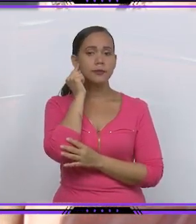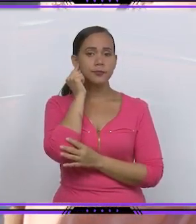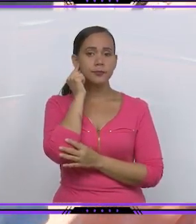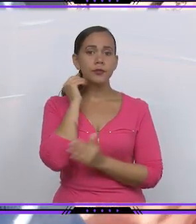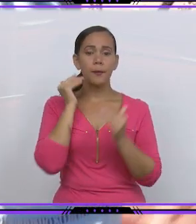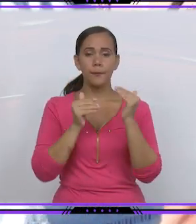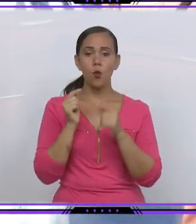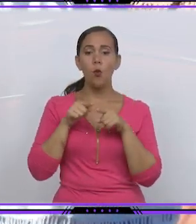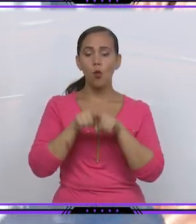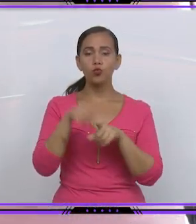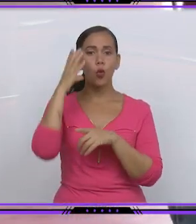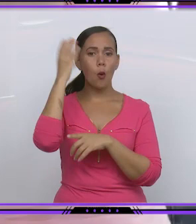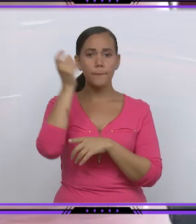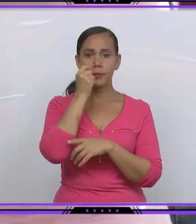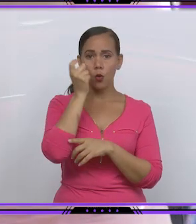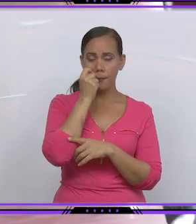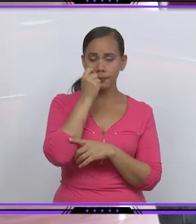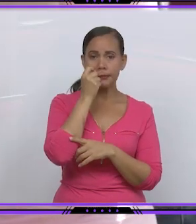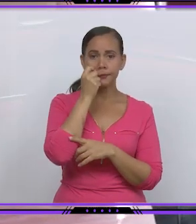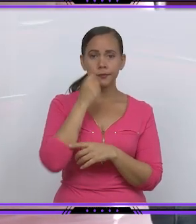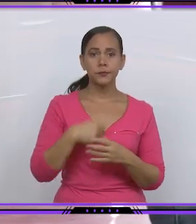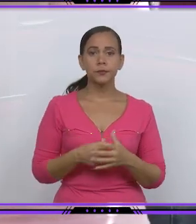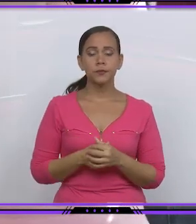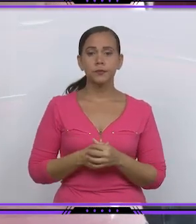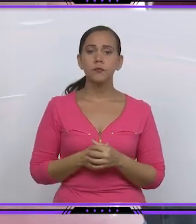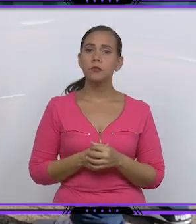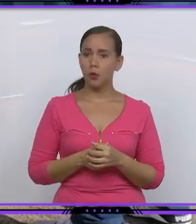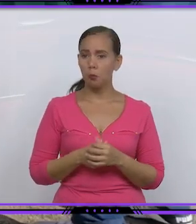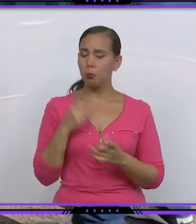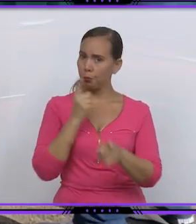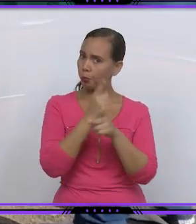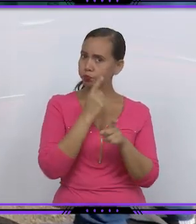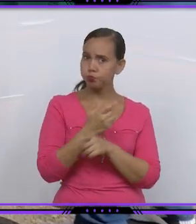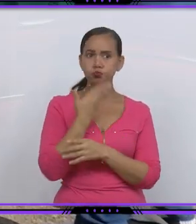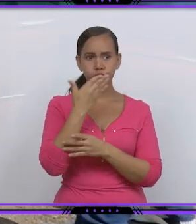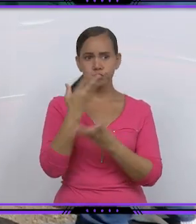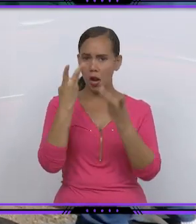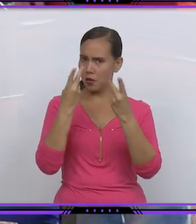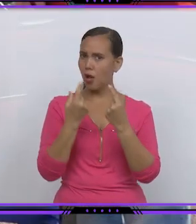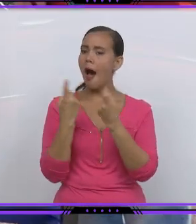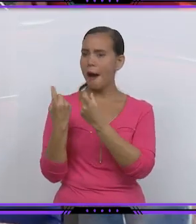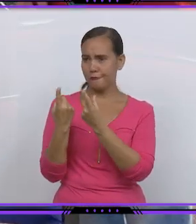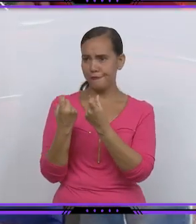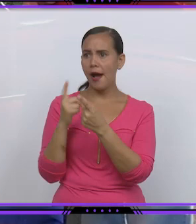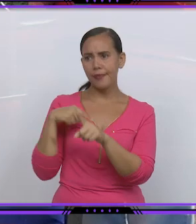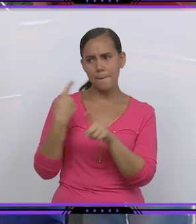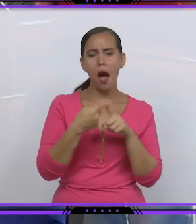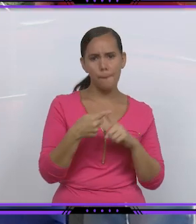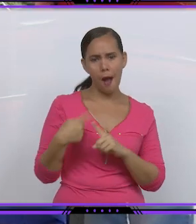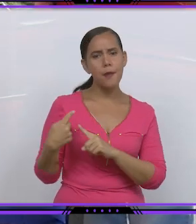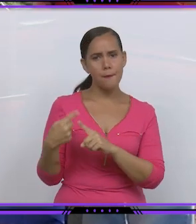Matanzas Suseli Morfa González junto al gobernador de la provincia Mario Sabines Lorenzo calificaron este encuentro como fructífero y necesario